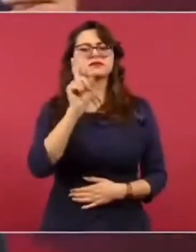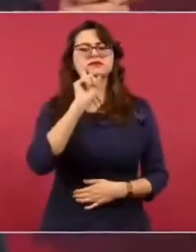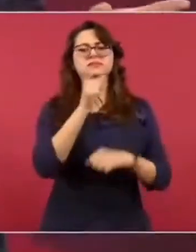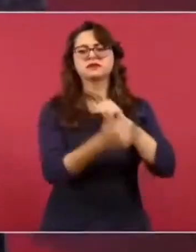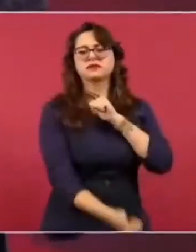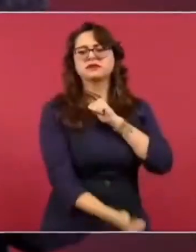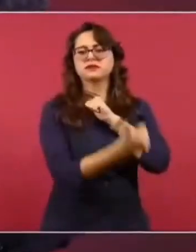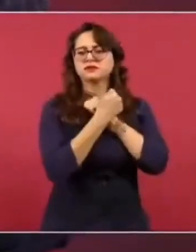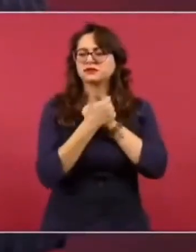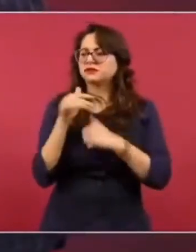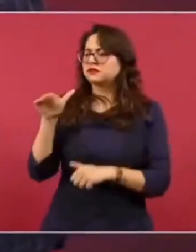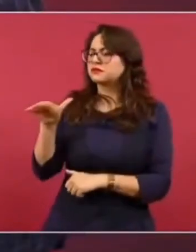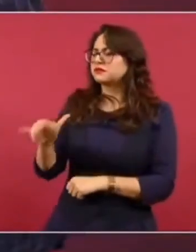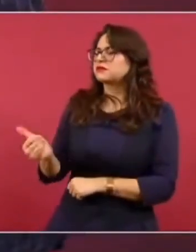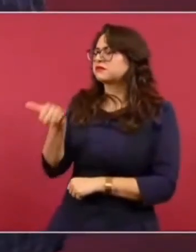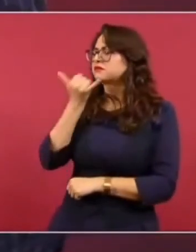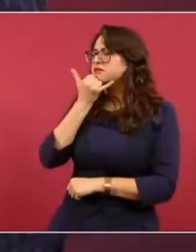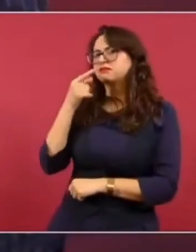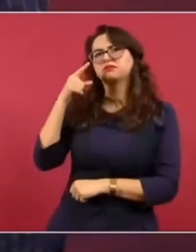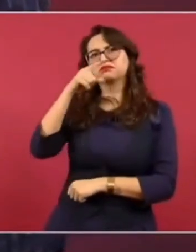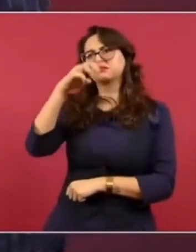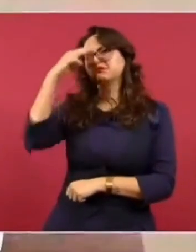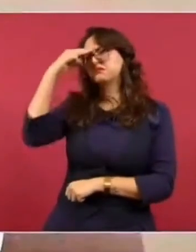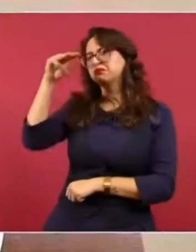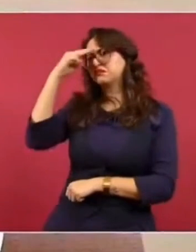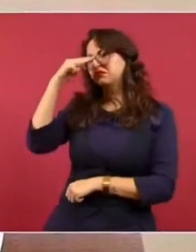Mexicali?